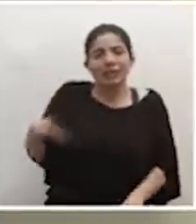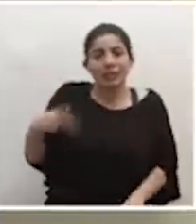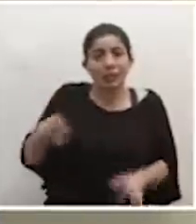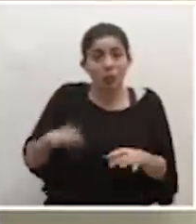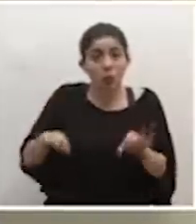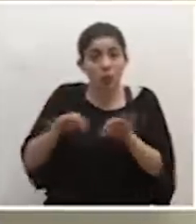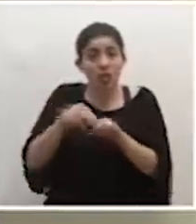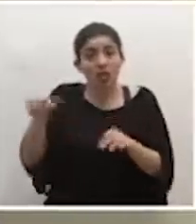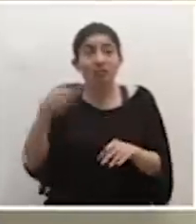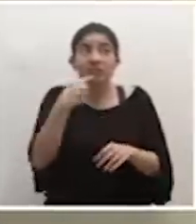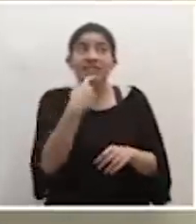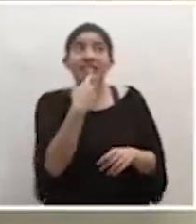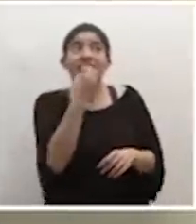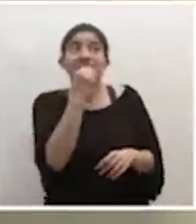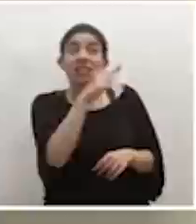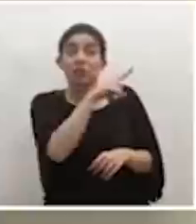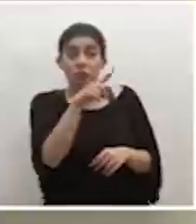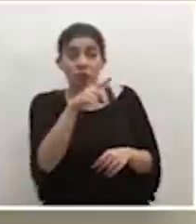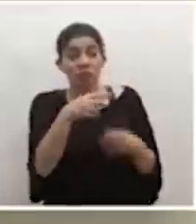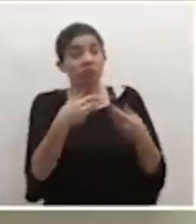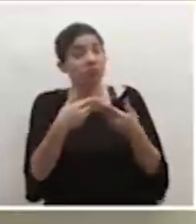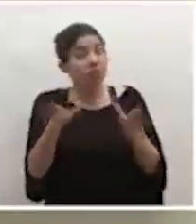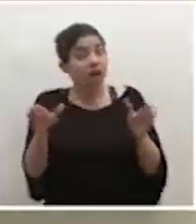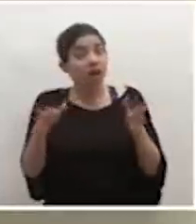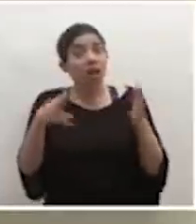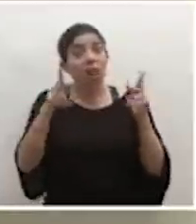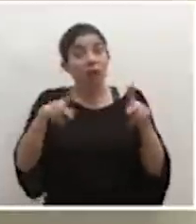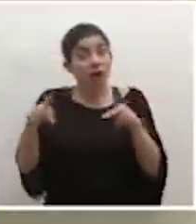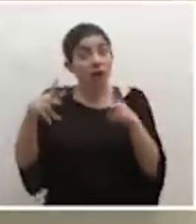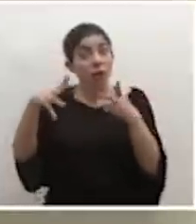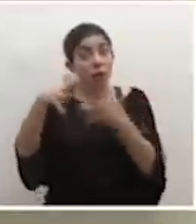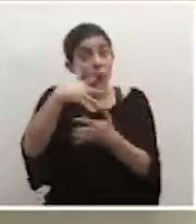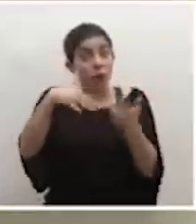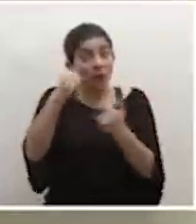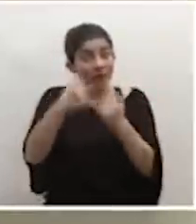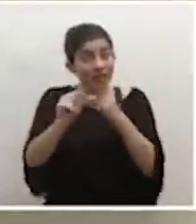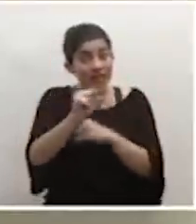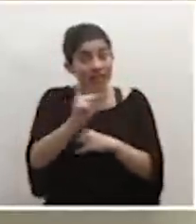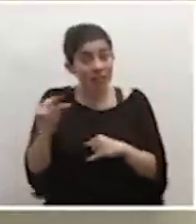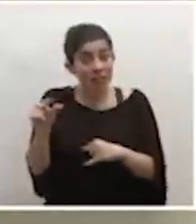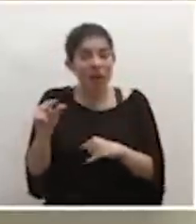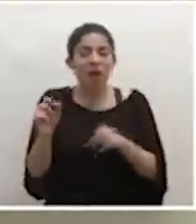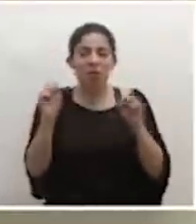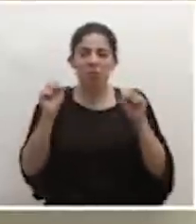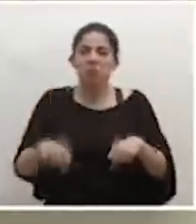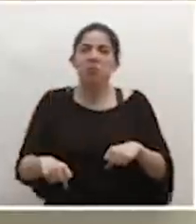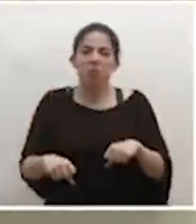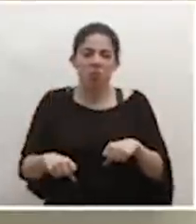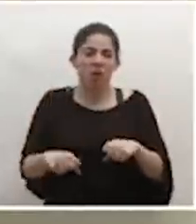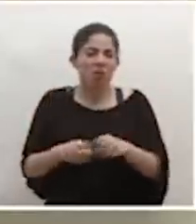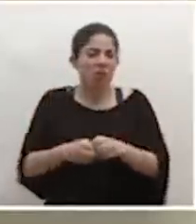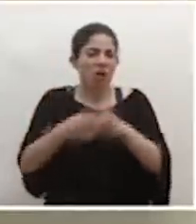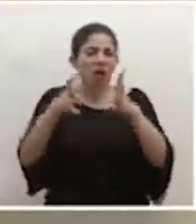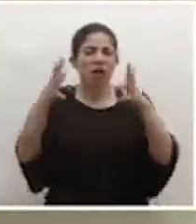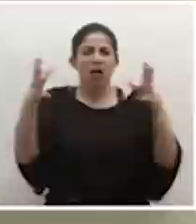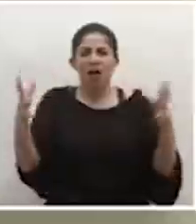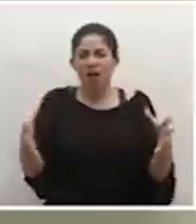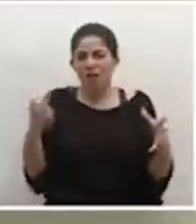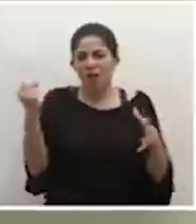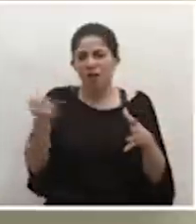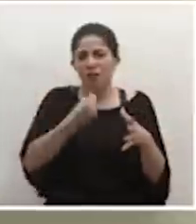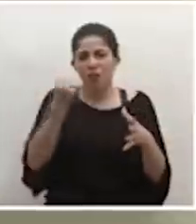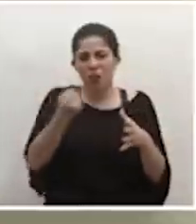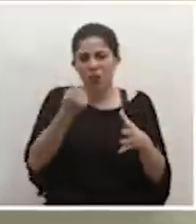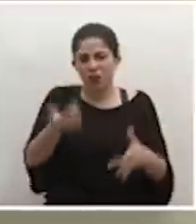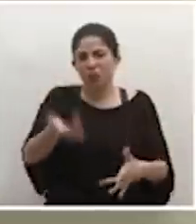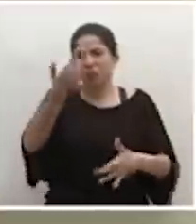ustedes permiten ese desplazamiento, esa movilización, eventualmente el fin de semana podríamos tener un riesgo incrementado exponencial de tener